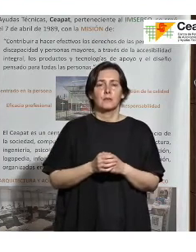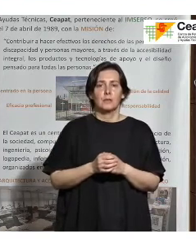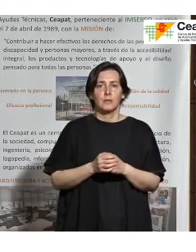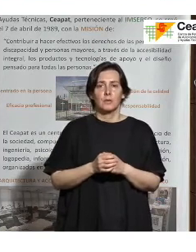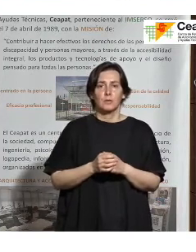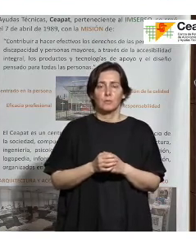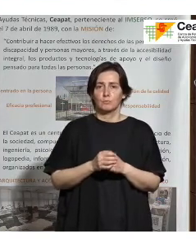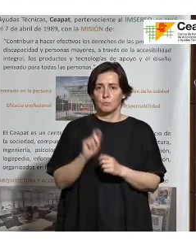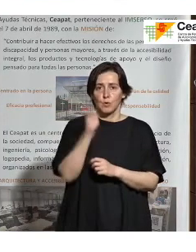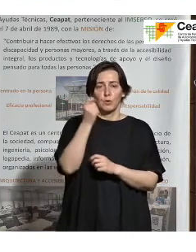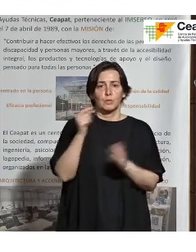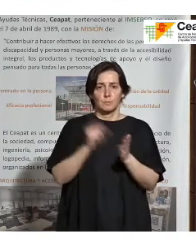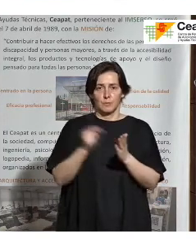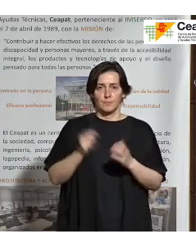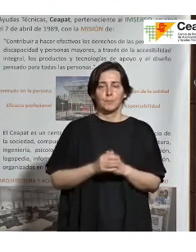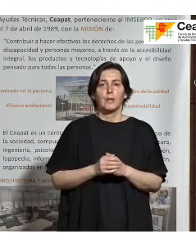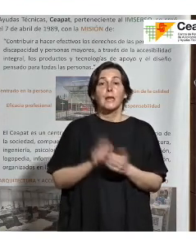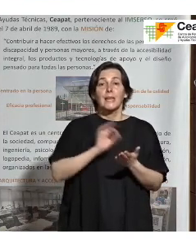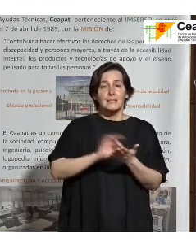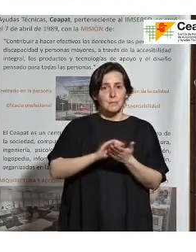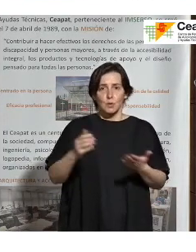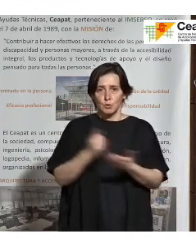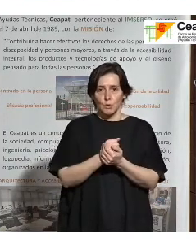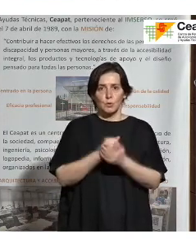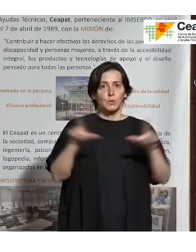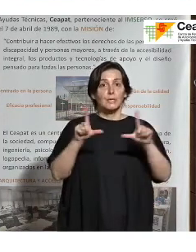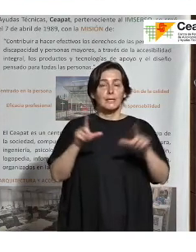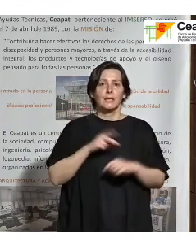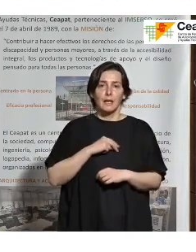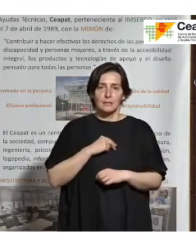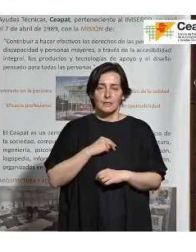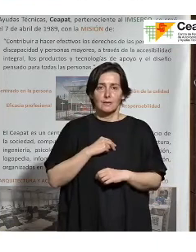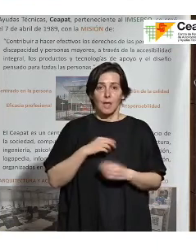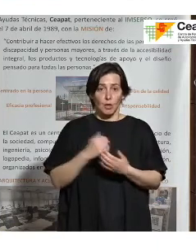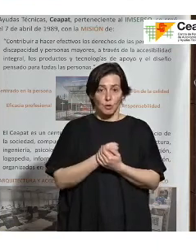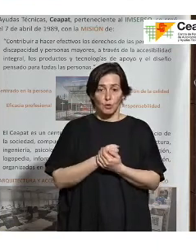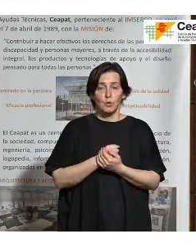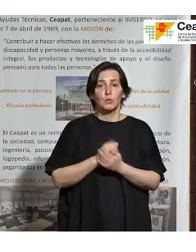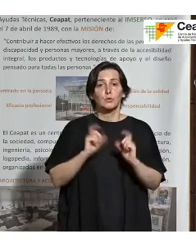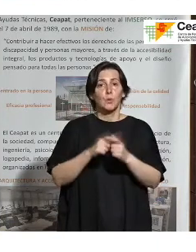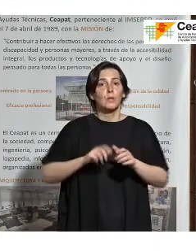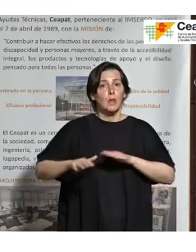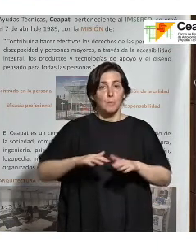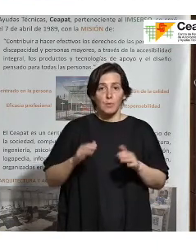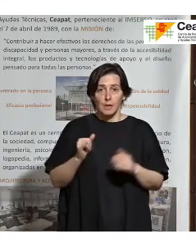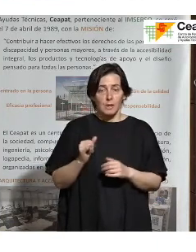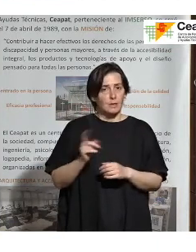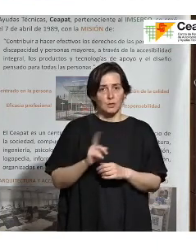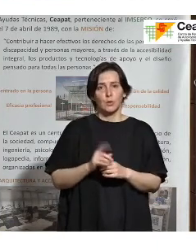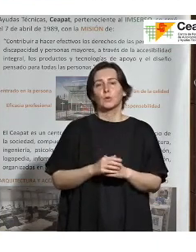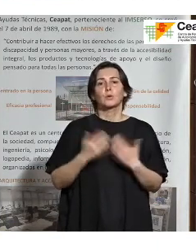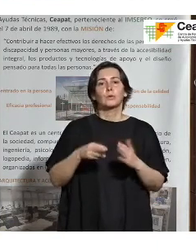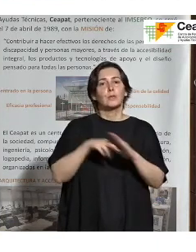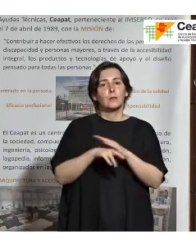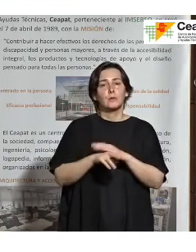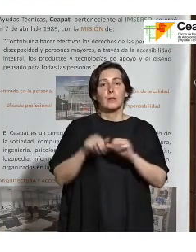tiempo posible. Como sabéis, no todos los servicios de teleasistencia disponen de unidad móvil. Y sí que se ha regulado que ya no